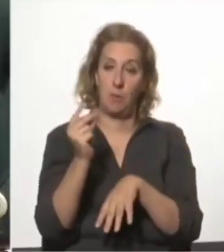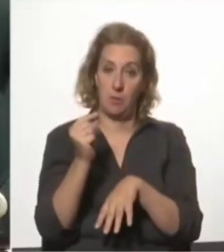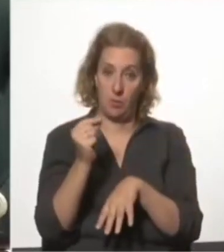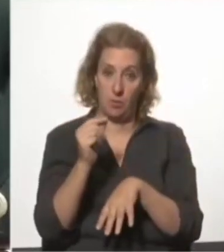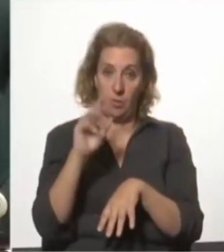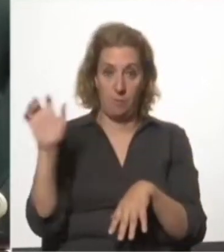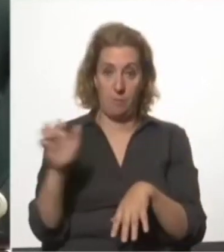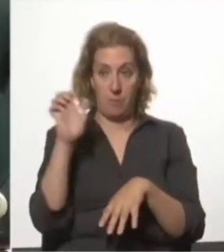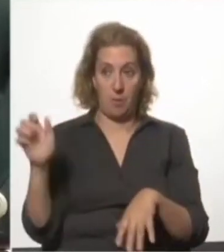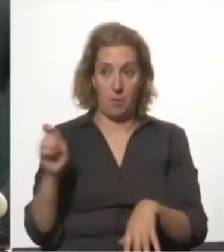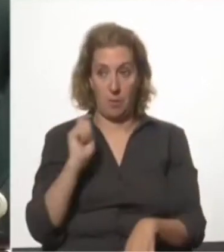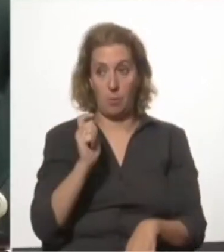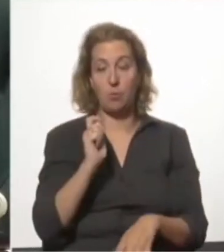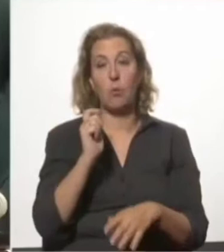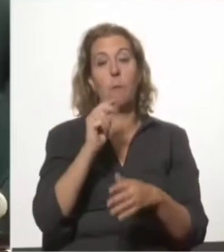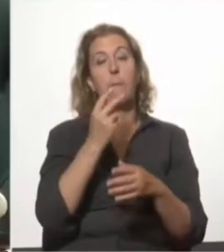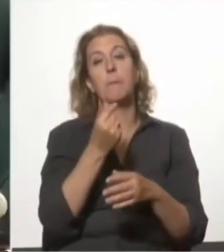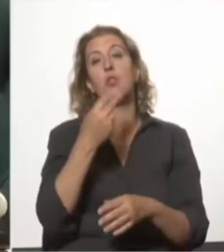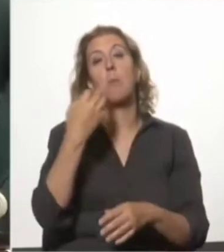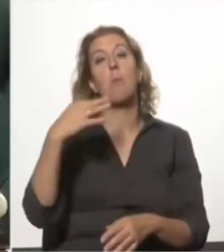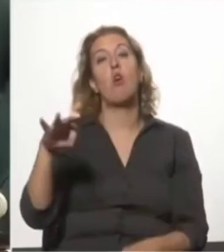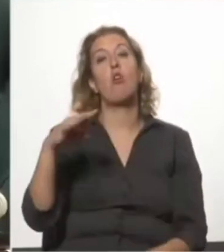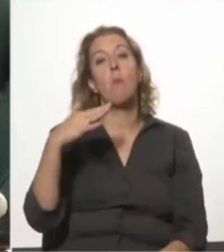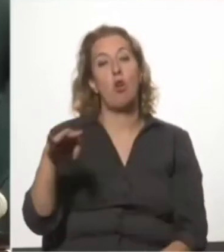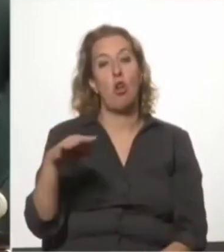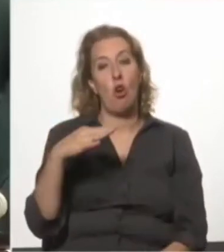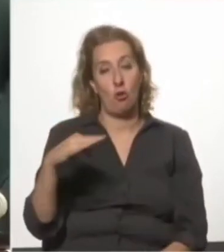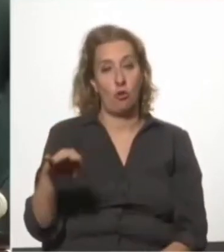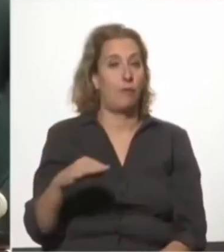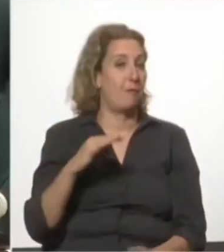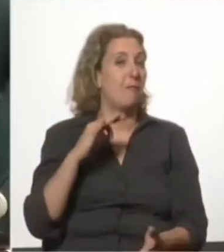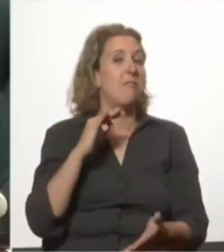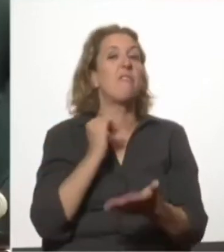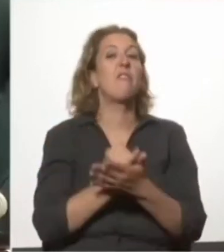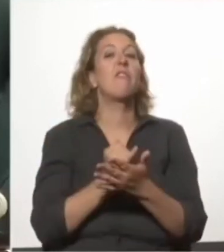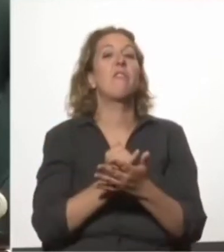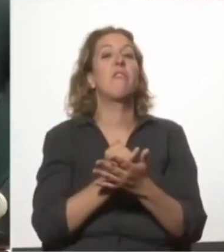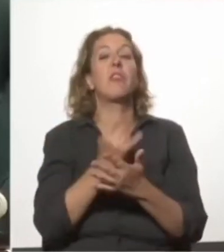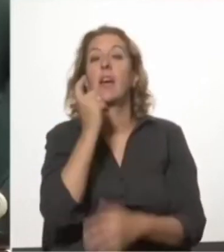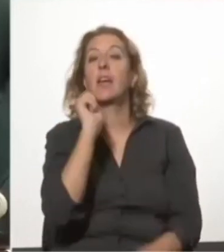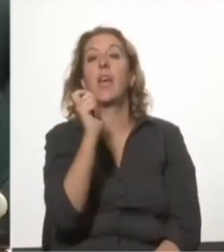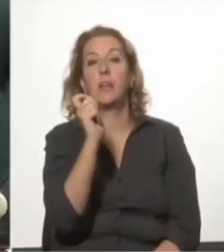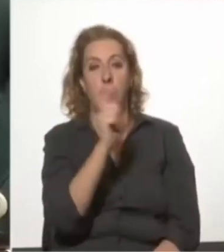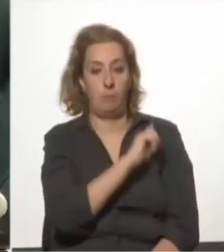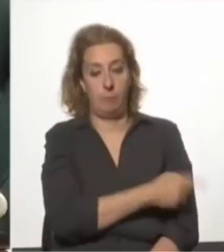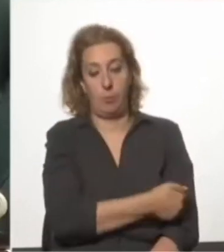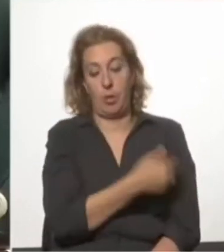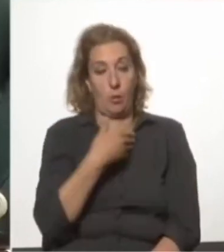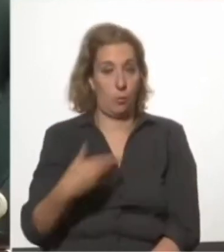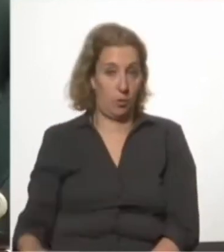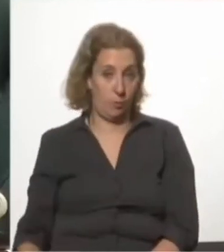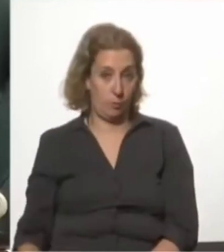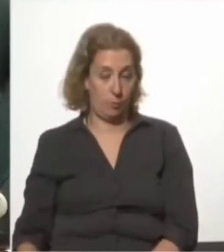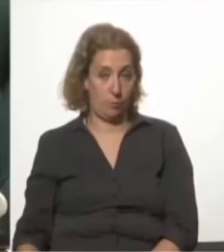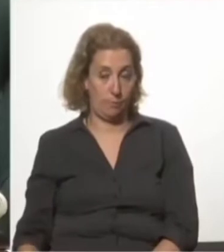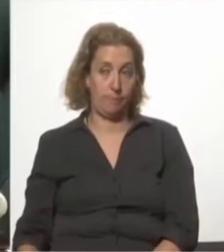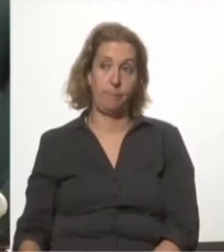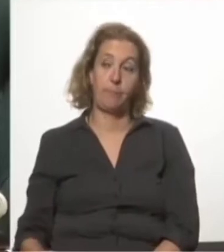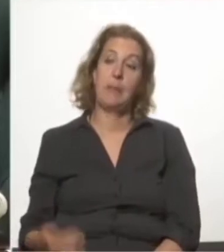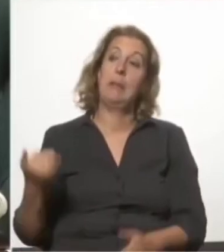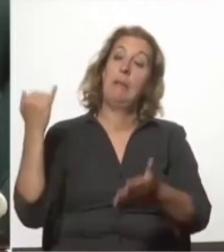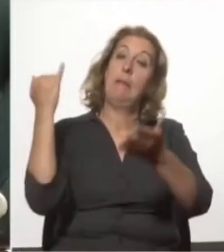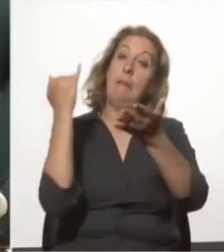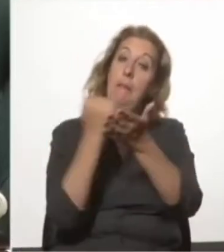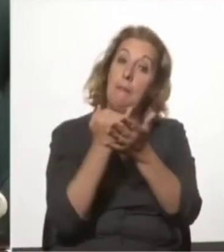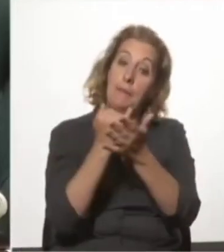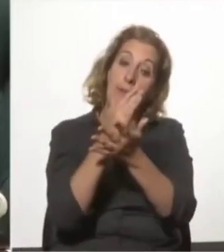empresas públicas son precios monopólicos que fija el Poder Ejecutivo. Y se fijan, o sea, lo que se fija en el mercado son las áreas